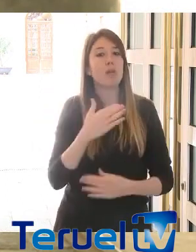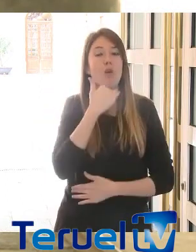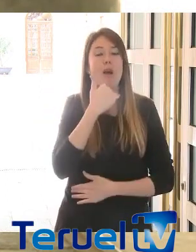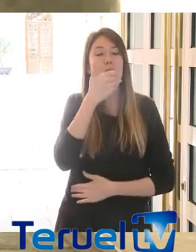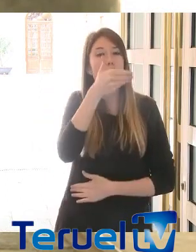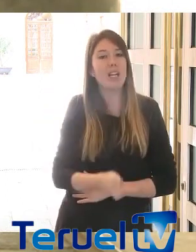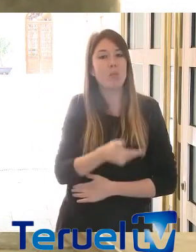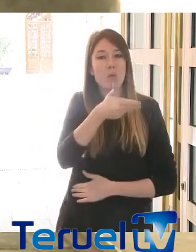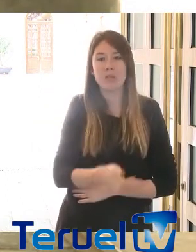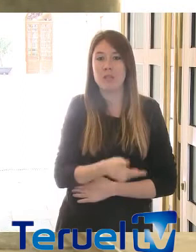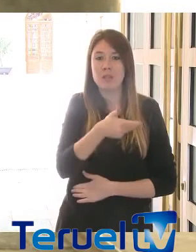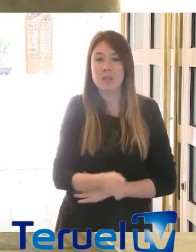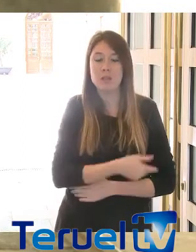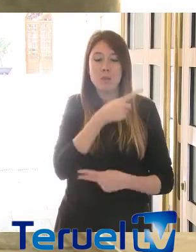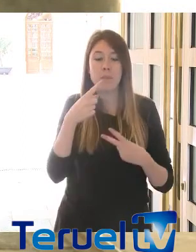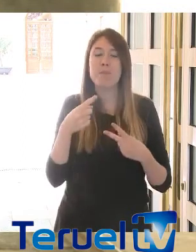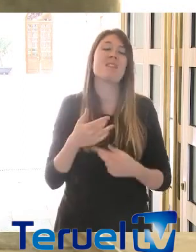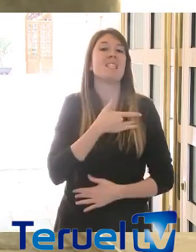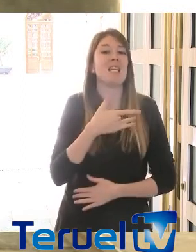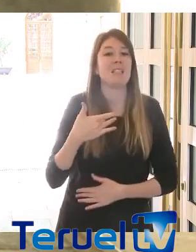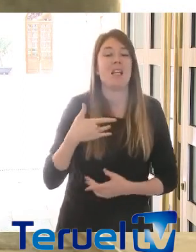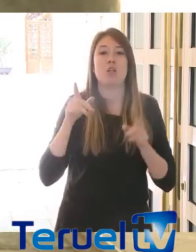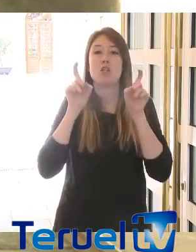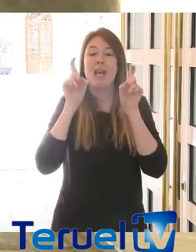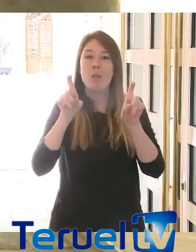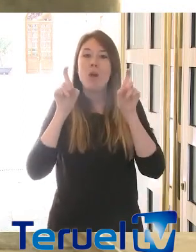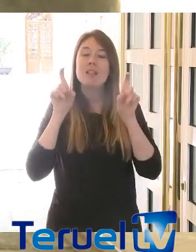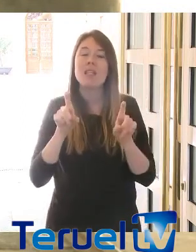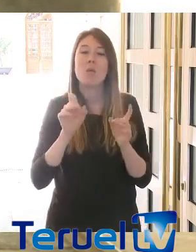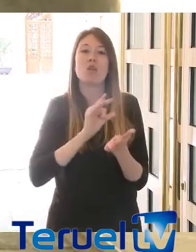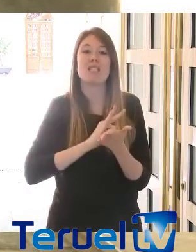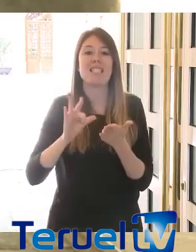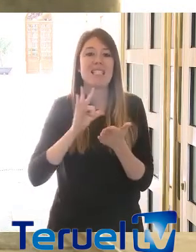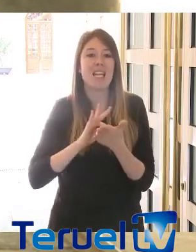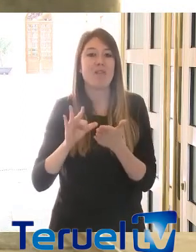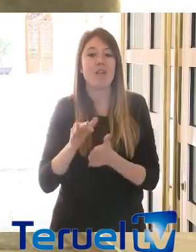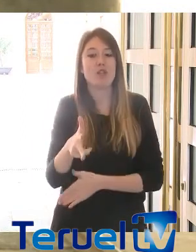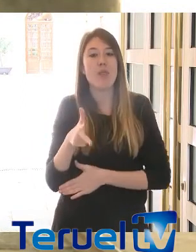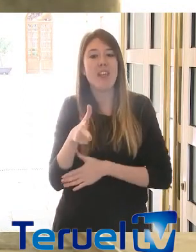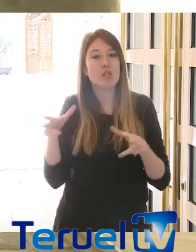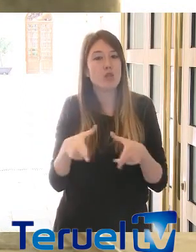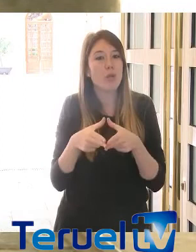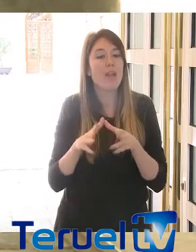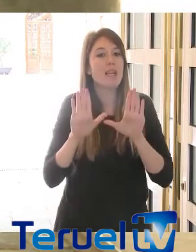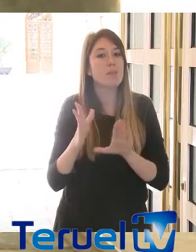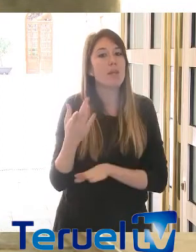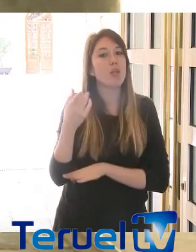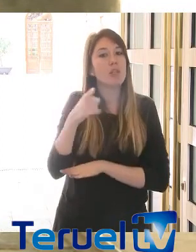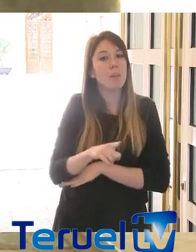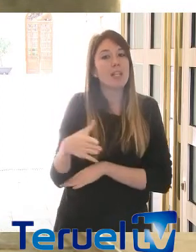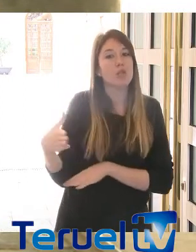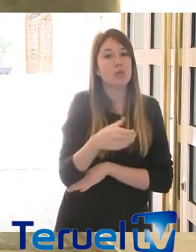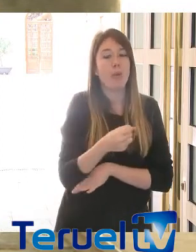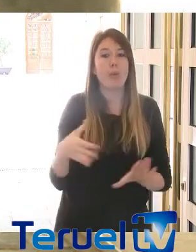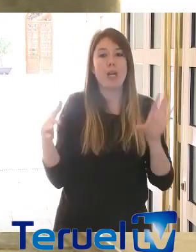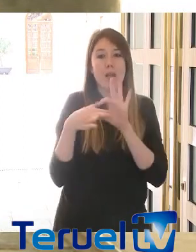salvaguardar y ampliar los sanitarios, los educativos, los servicios en materia de derechos sociales, pero también todo lo que tiene que